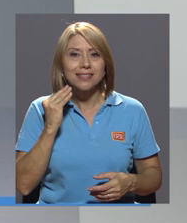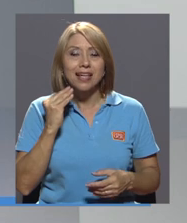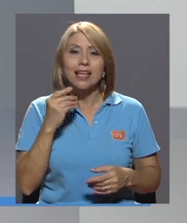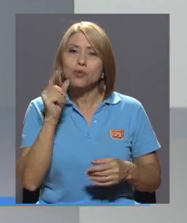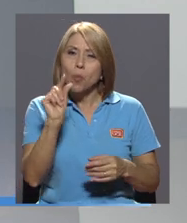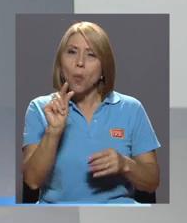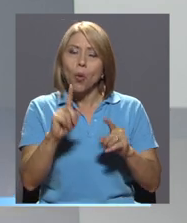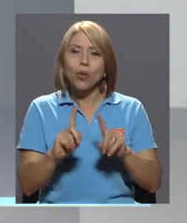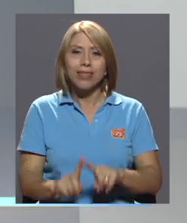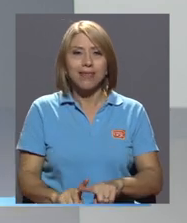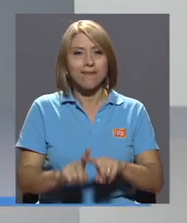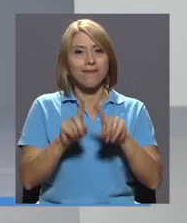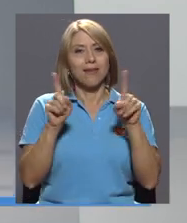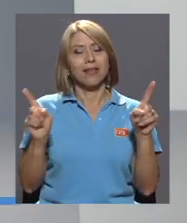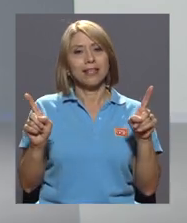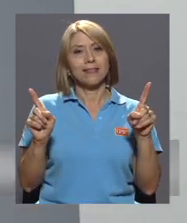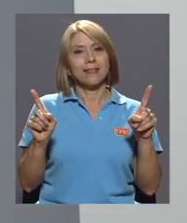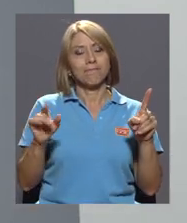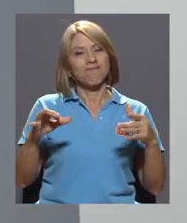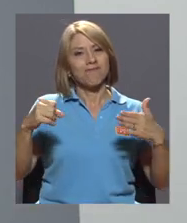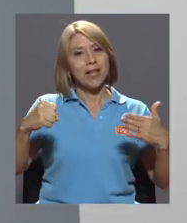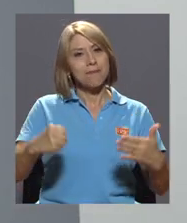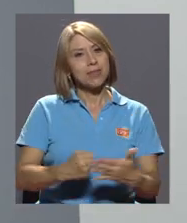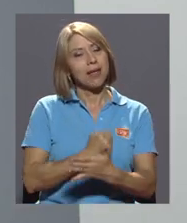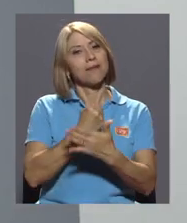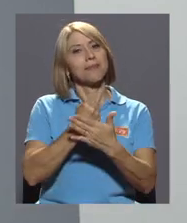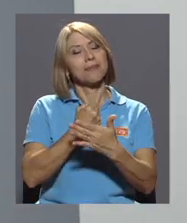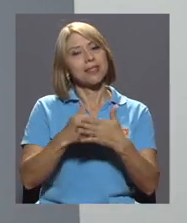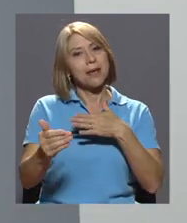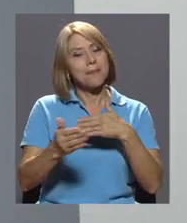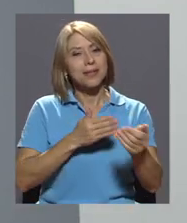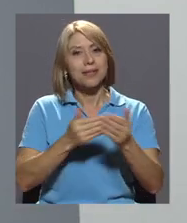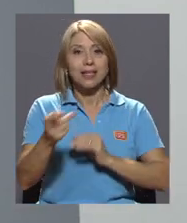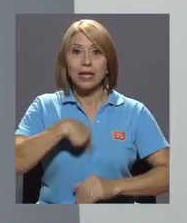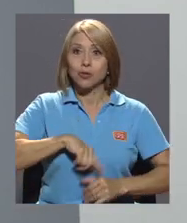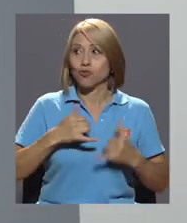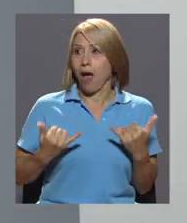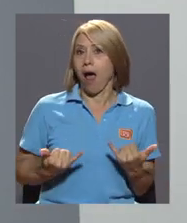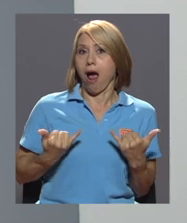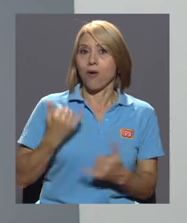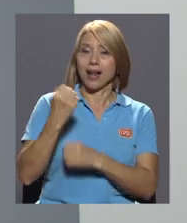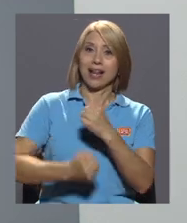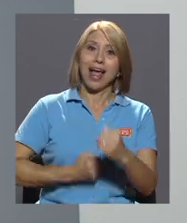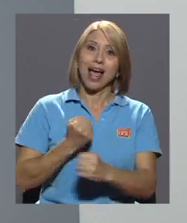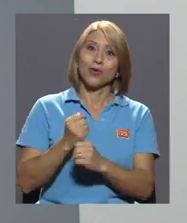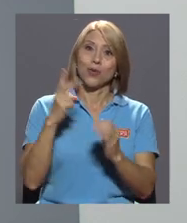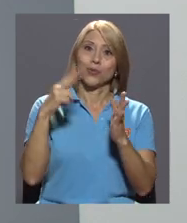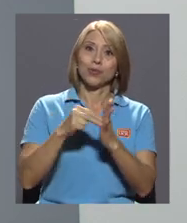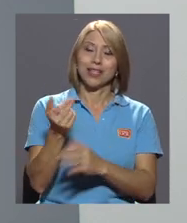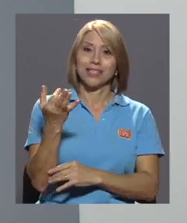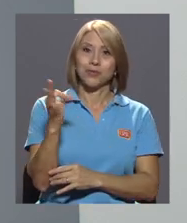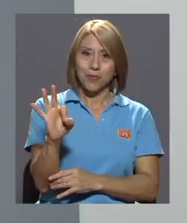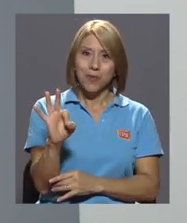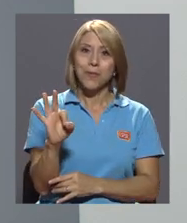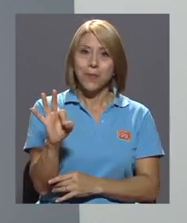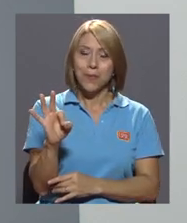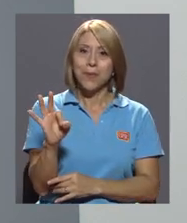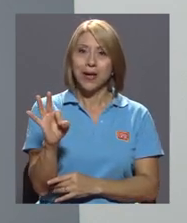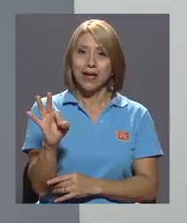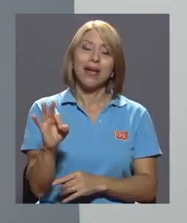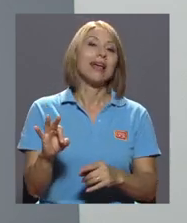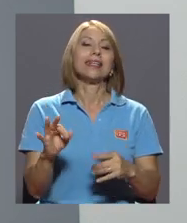un poco diferente y lamentablemente a pesar de que estamos en el 2019 y